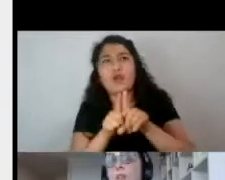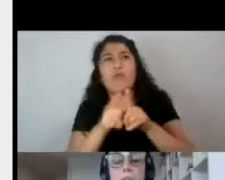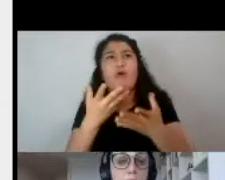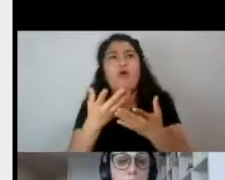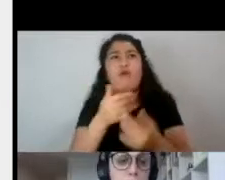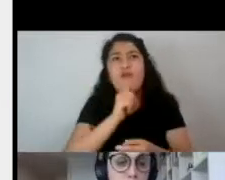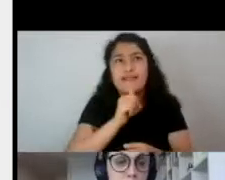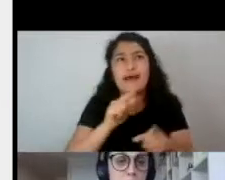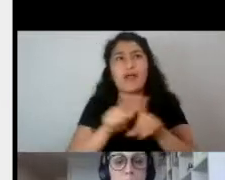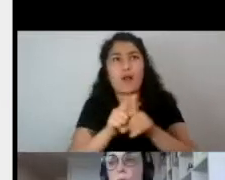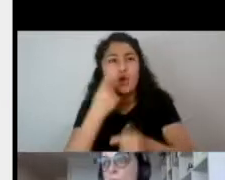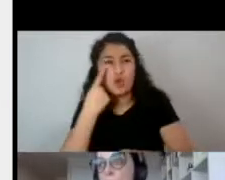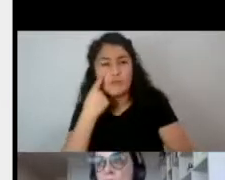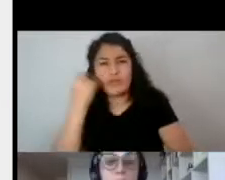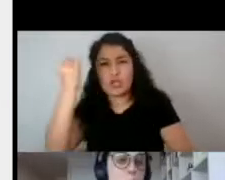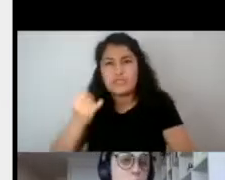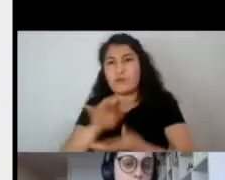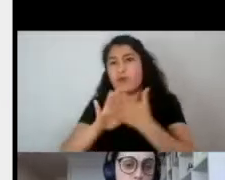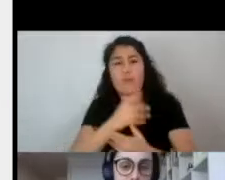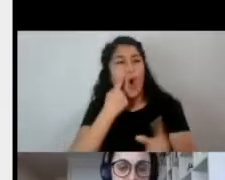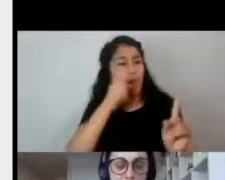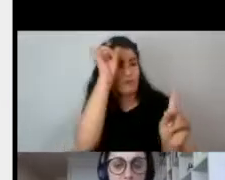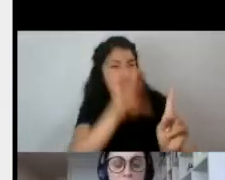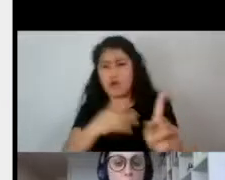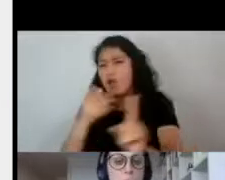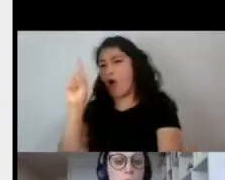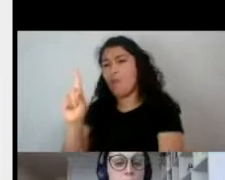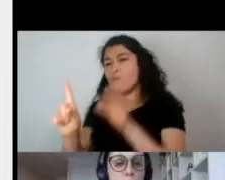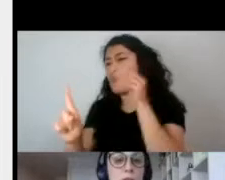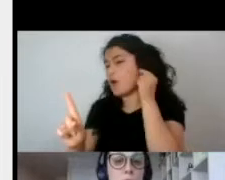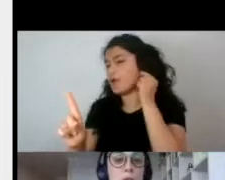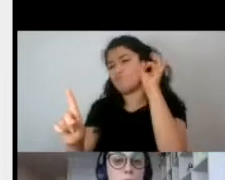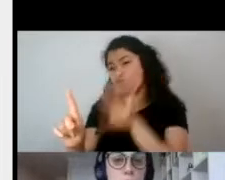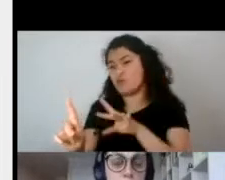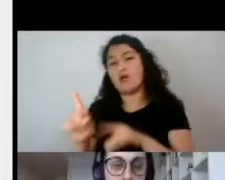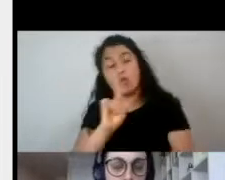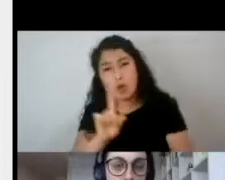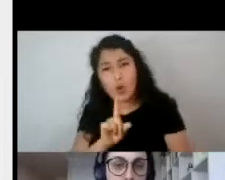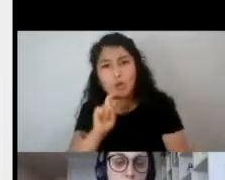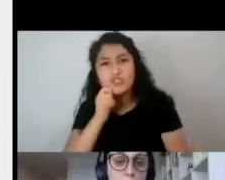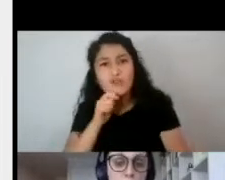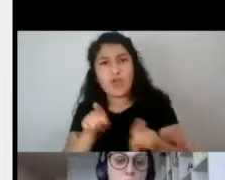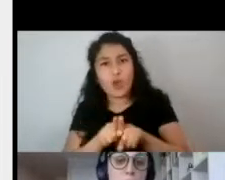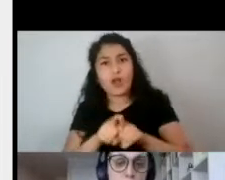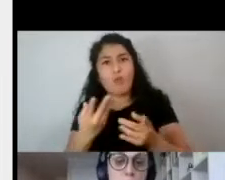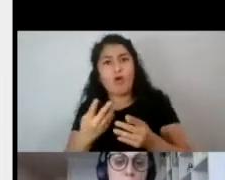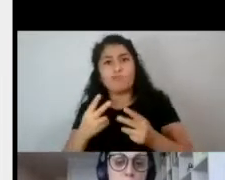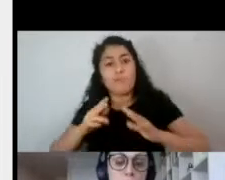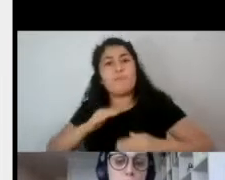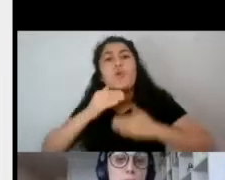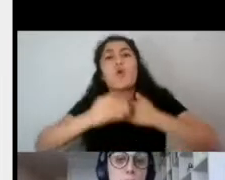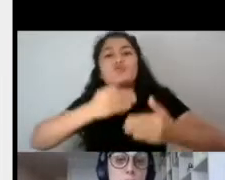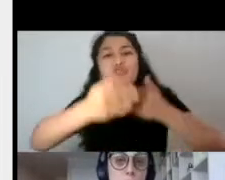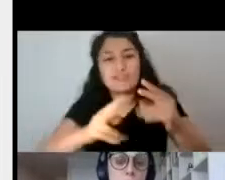atádico que tenemos desde siempre, los hombres son así, las mujeres son así, cuando en realidad son construcciones, construcciones que además, como les